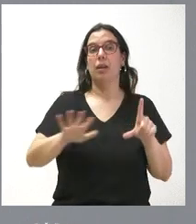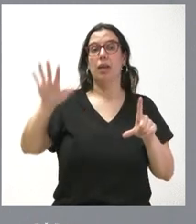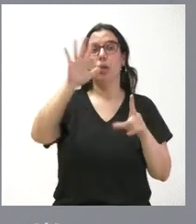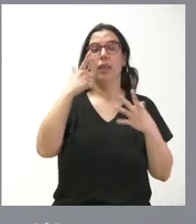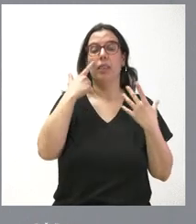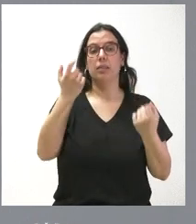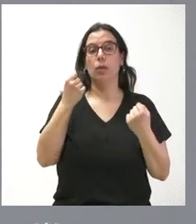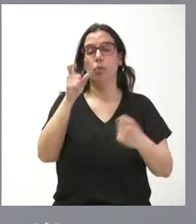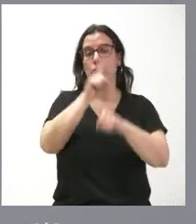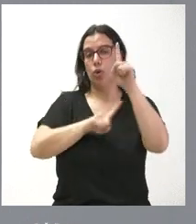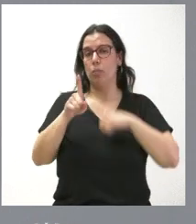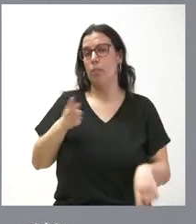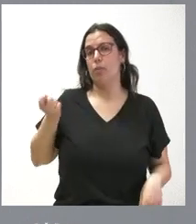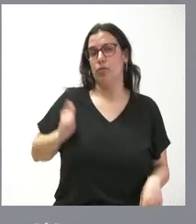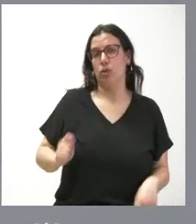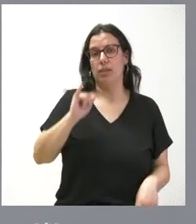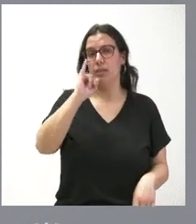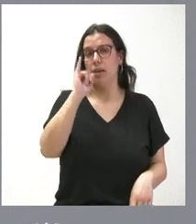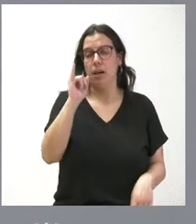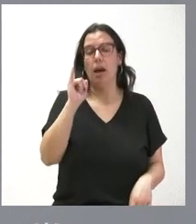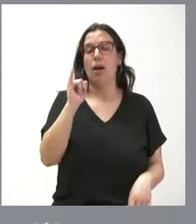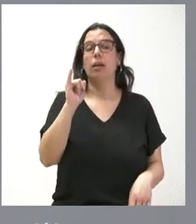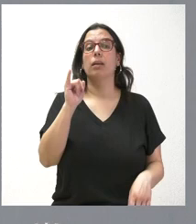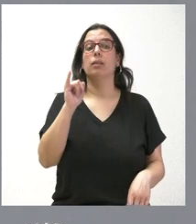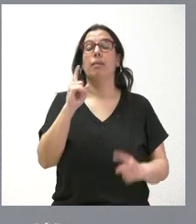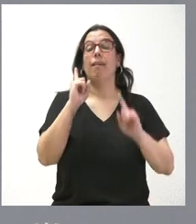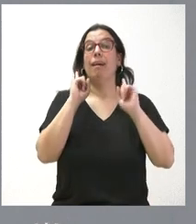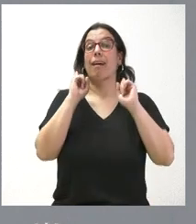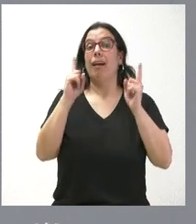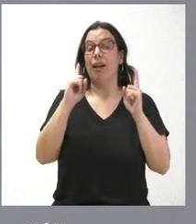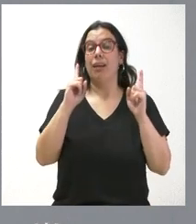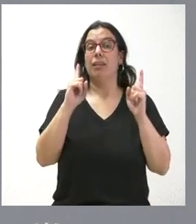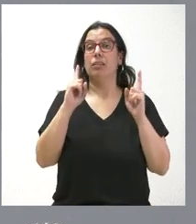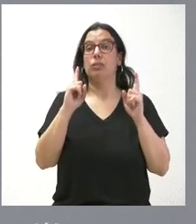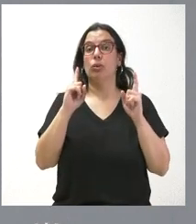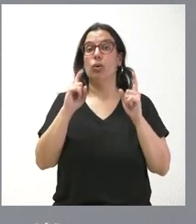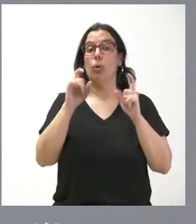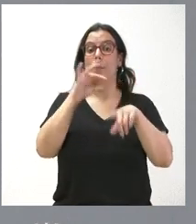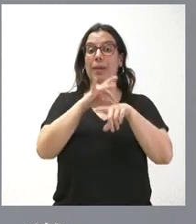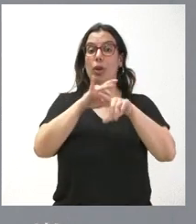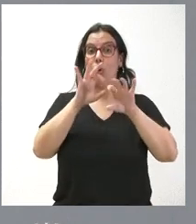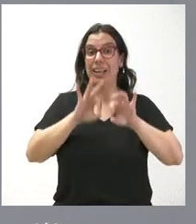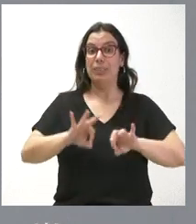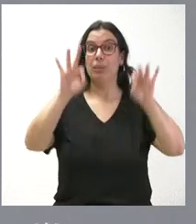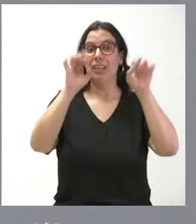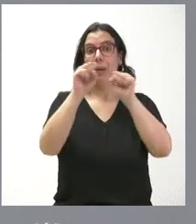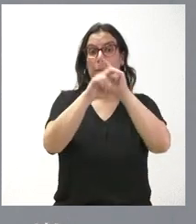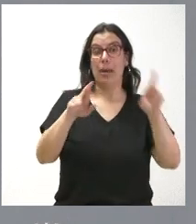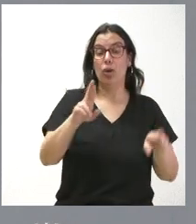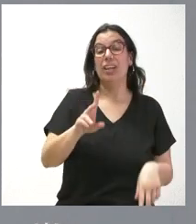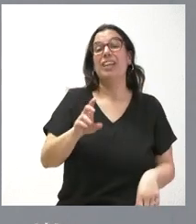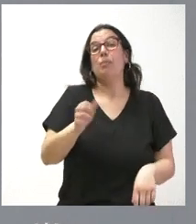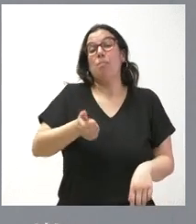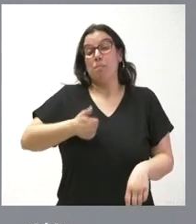carencia de profesionales sanitarios. Esto es todavía mayor en el caso de los especialistas y todavía mayor en el caso de la atención primaria.